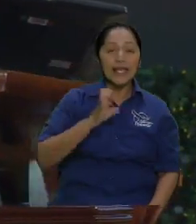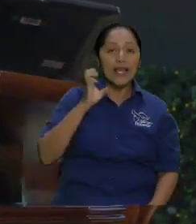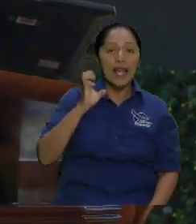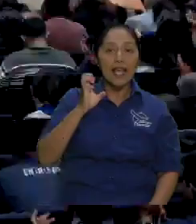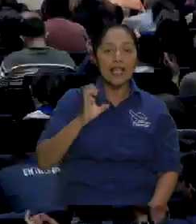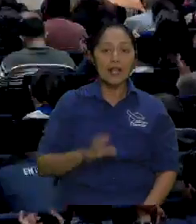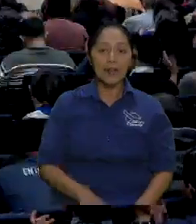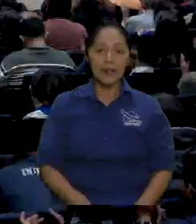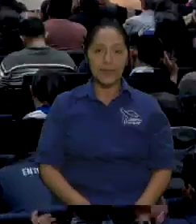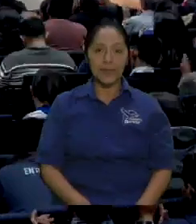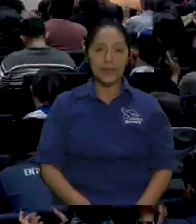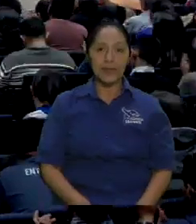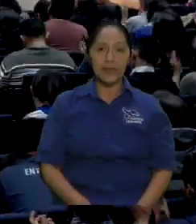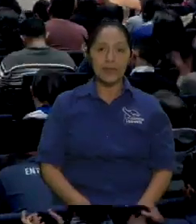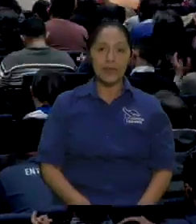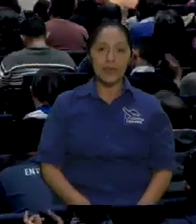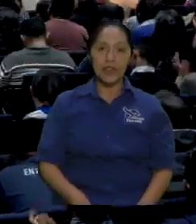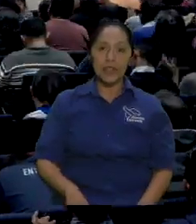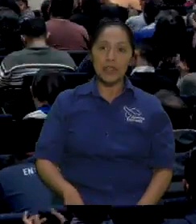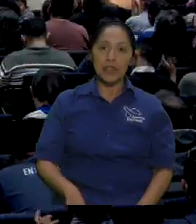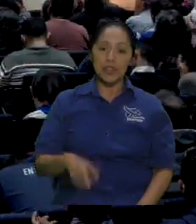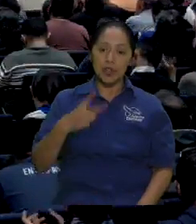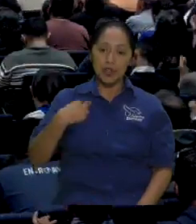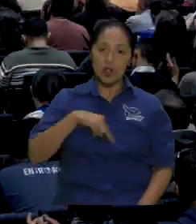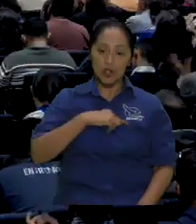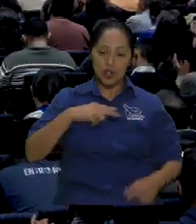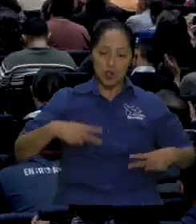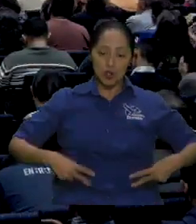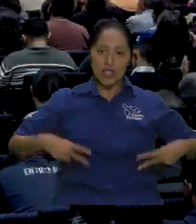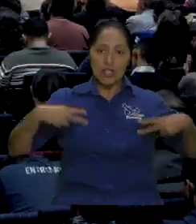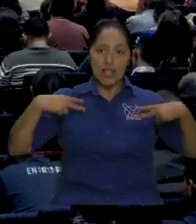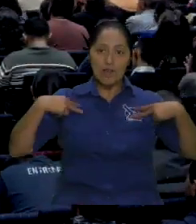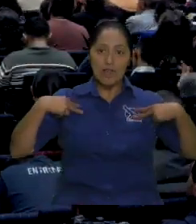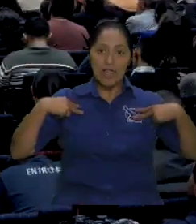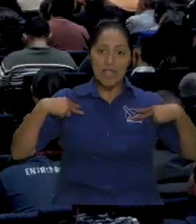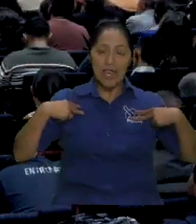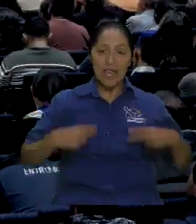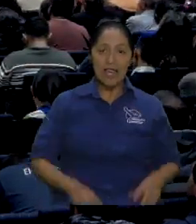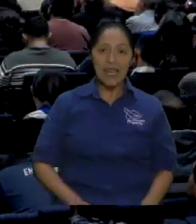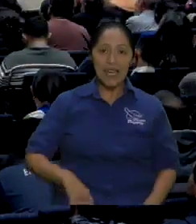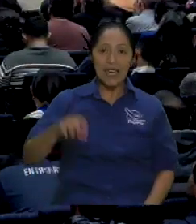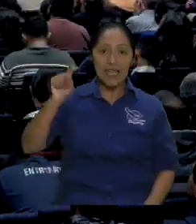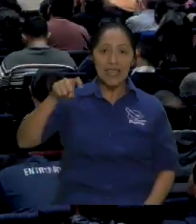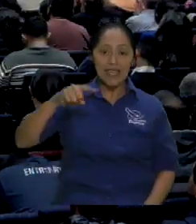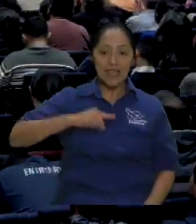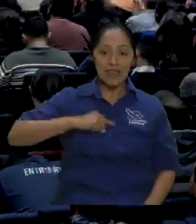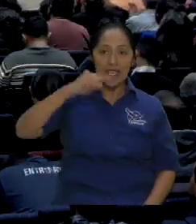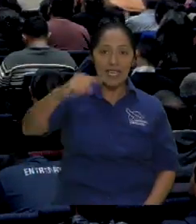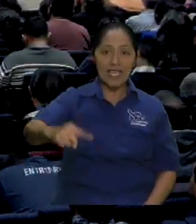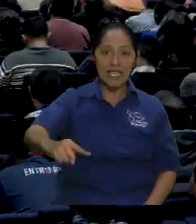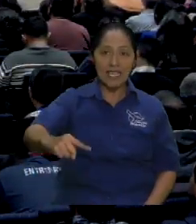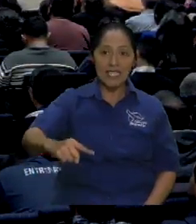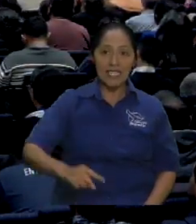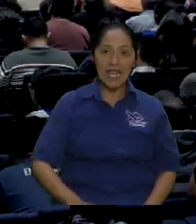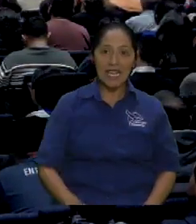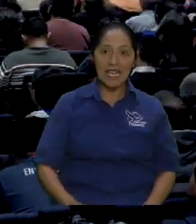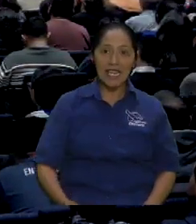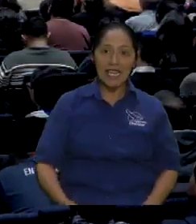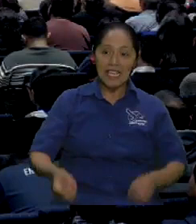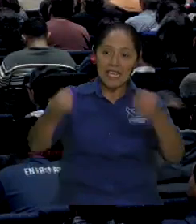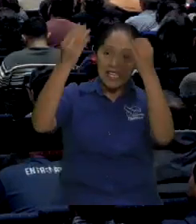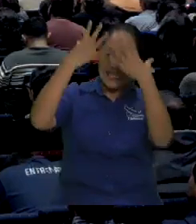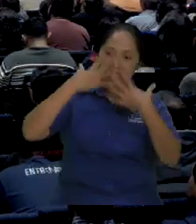nosotros viviendo nuestra vida fíjese bien ni siquiera argumentaciones